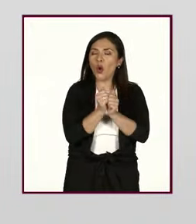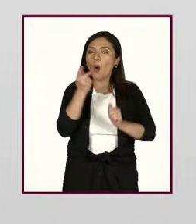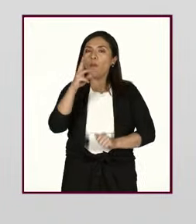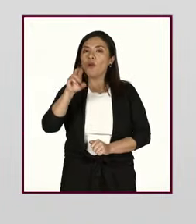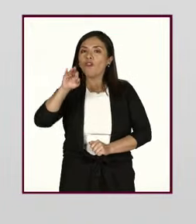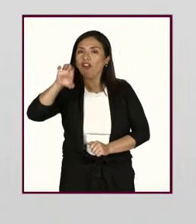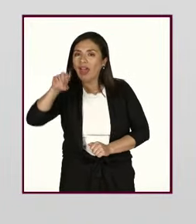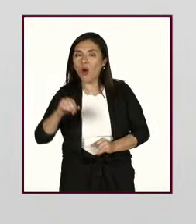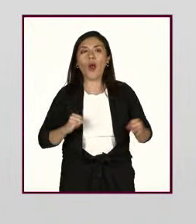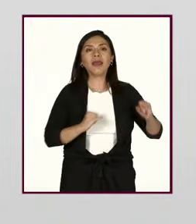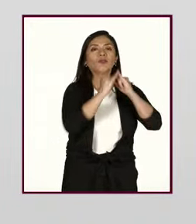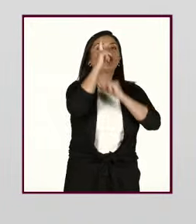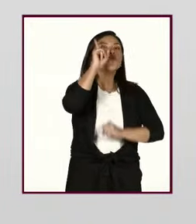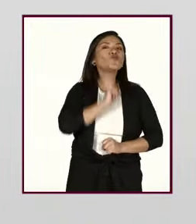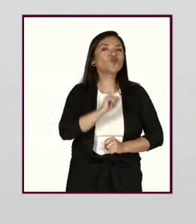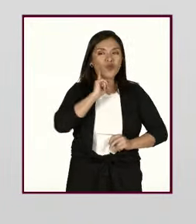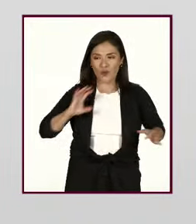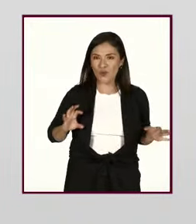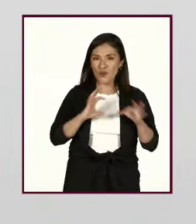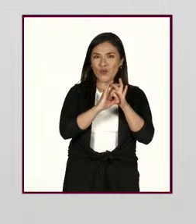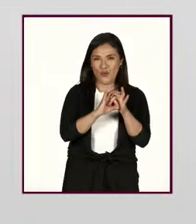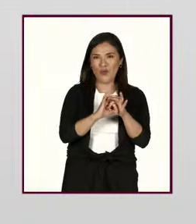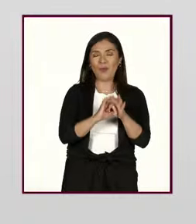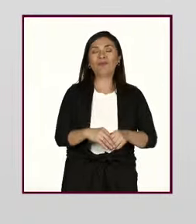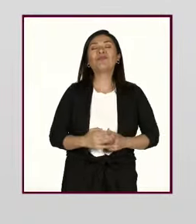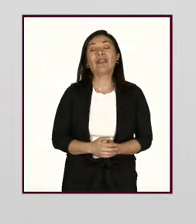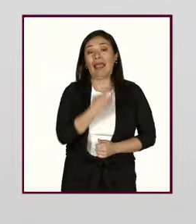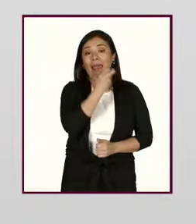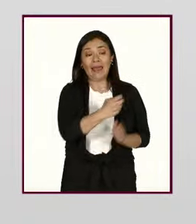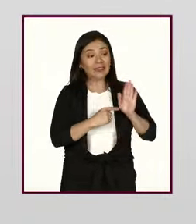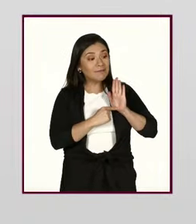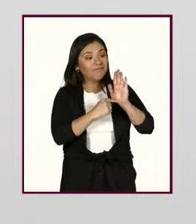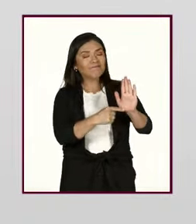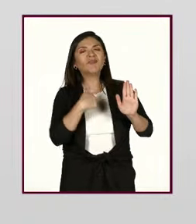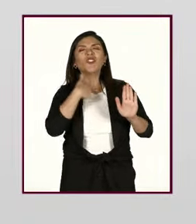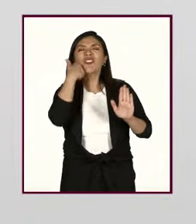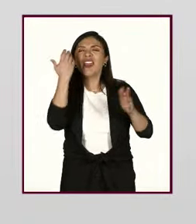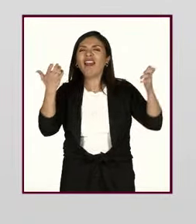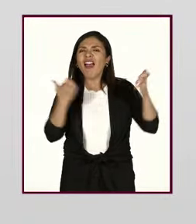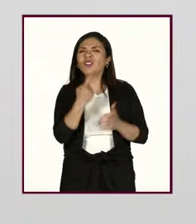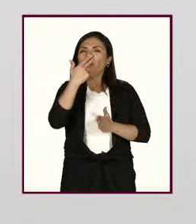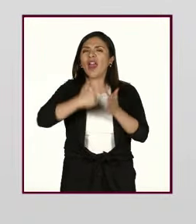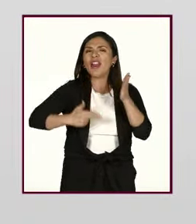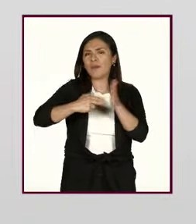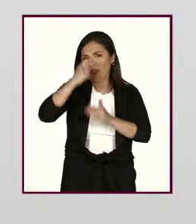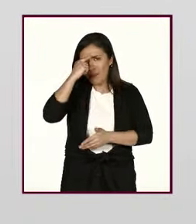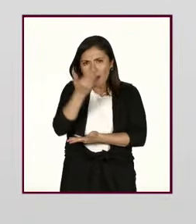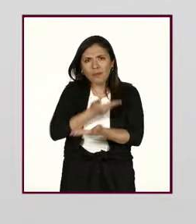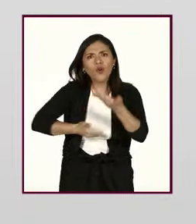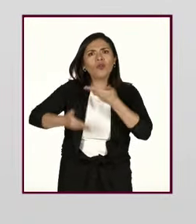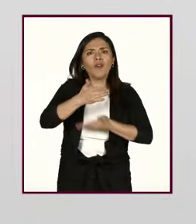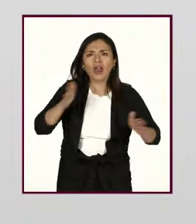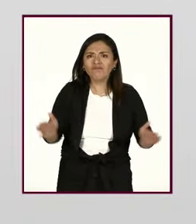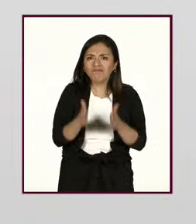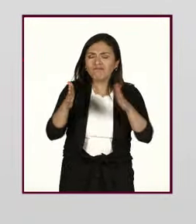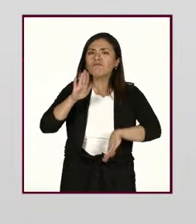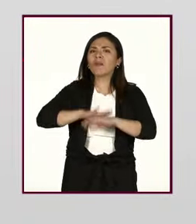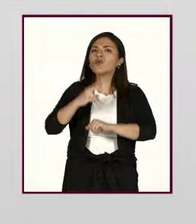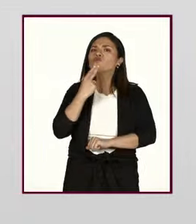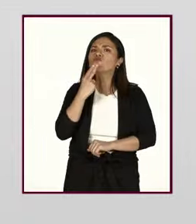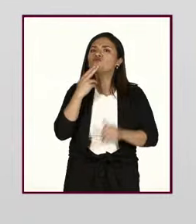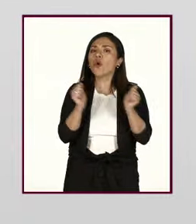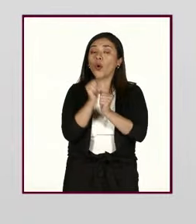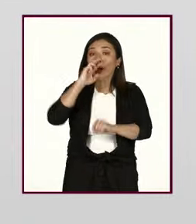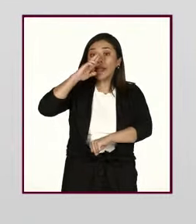y el INMujeres es que quisimos crear una herramienta para promover el uso y consumo